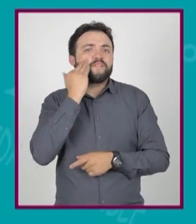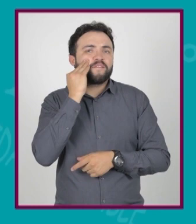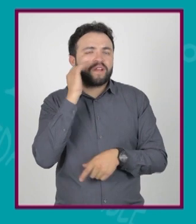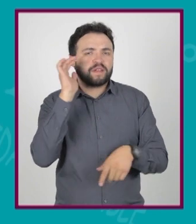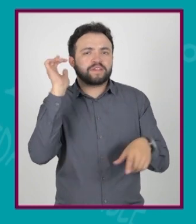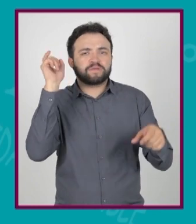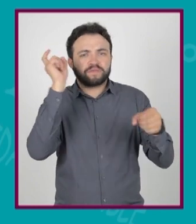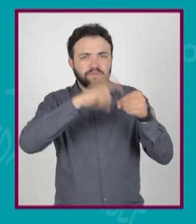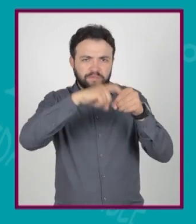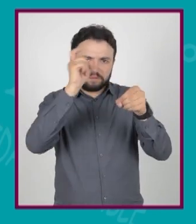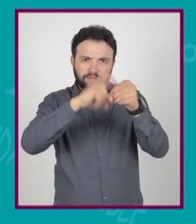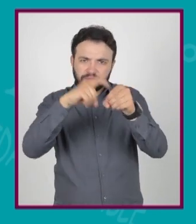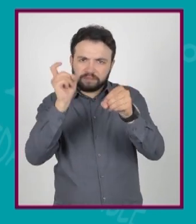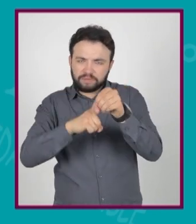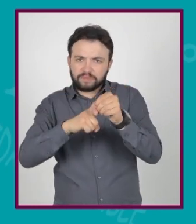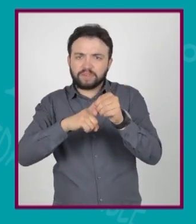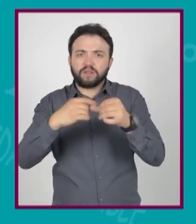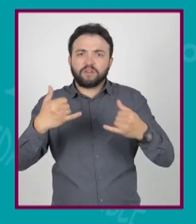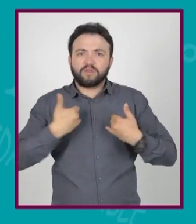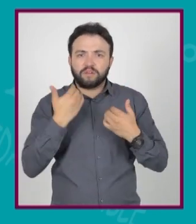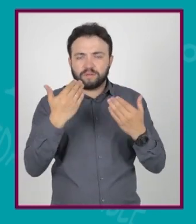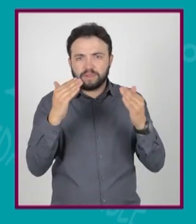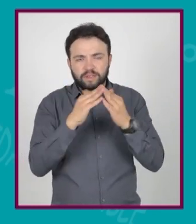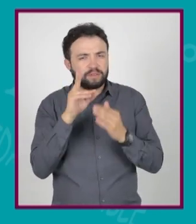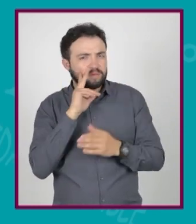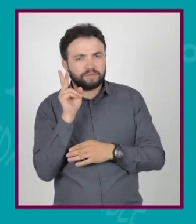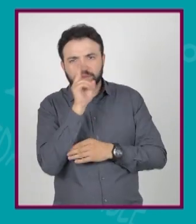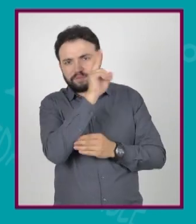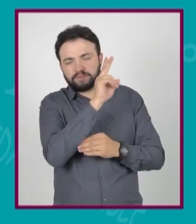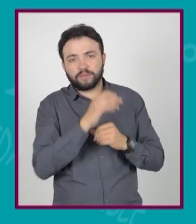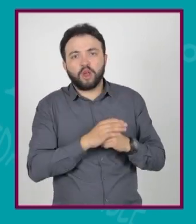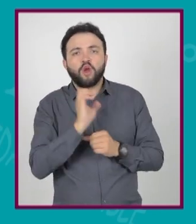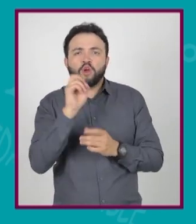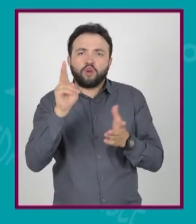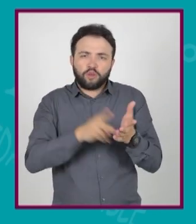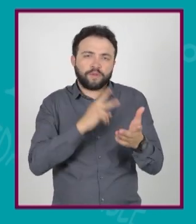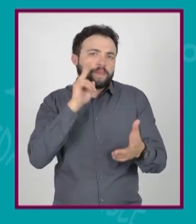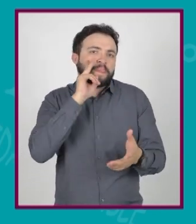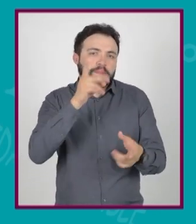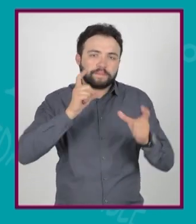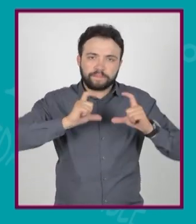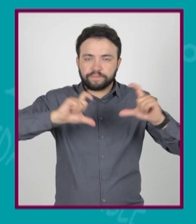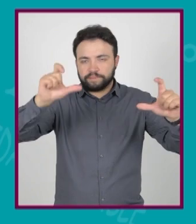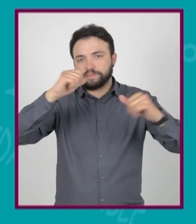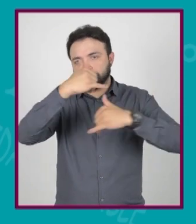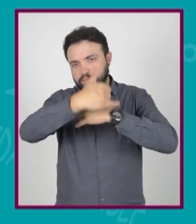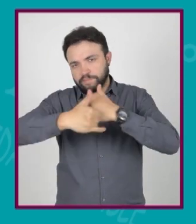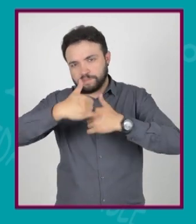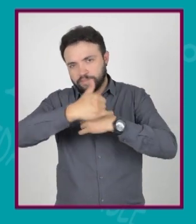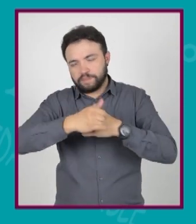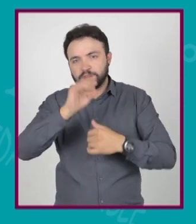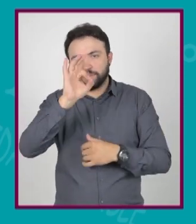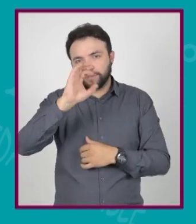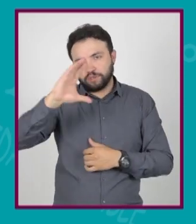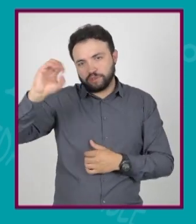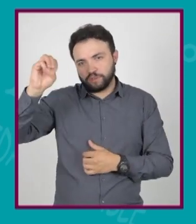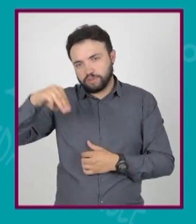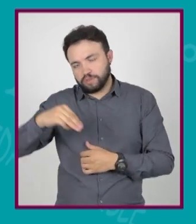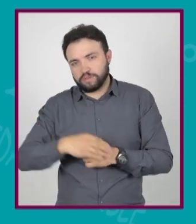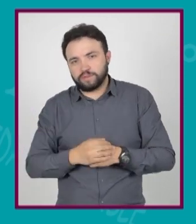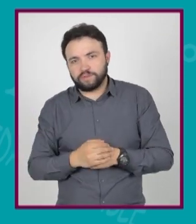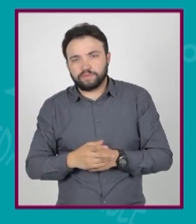Casa en Facebook. Es dv.me diagonal Jóvenes en Casa. O vuelve a ver los programas de Jóvenes en Televisión en youtube